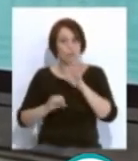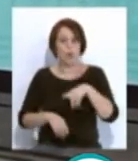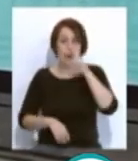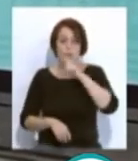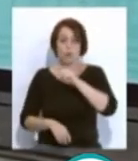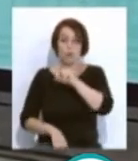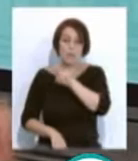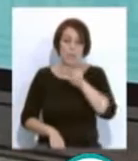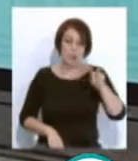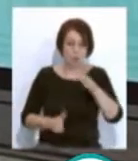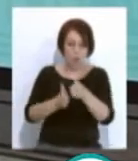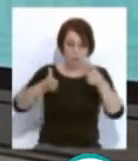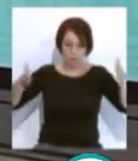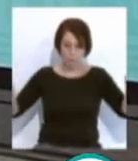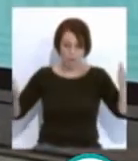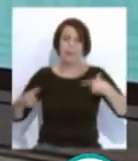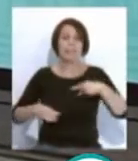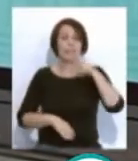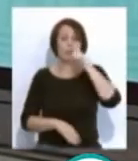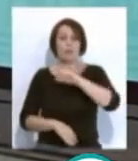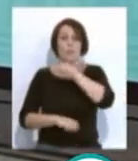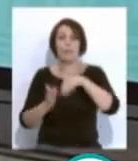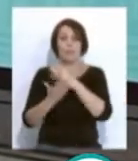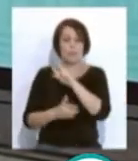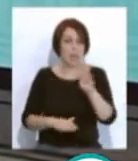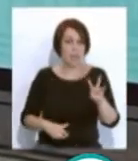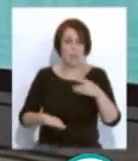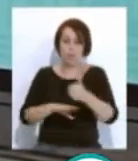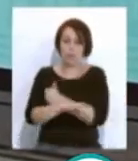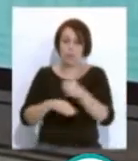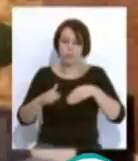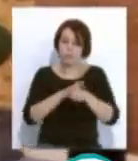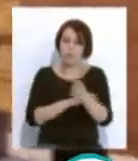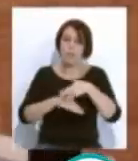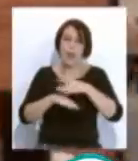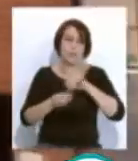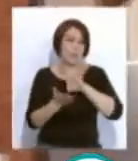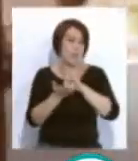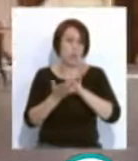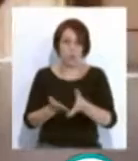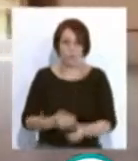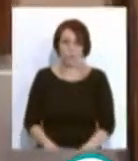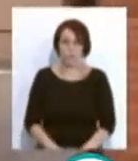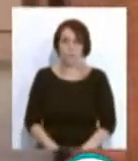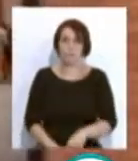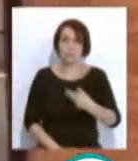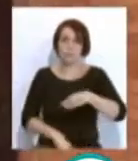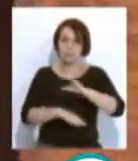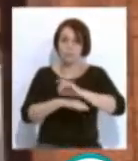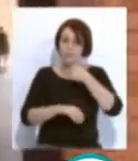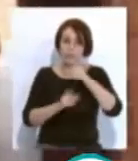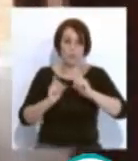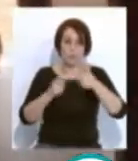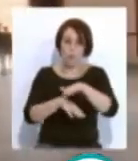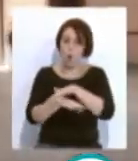22 y en el 23 que sea accesible la ciudadanía con todos los servicios que tiene proyectado. El EDIL señalaba también la vocación del